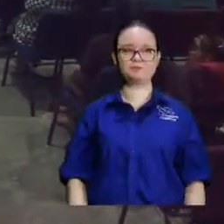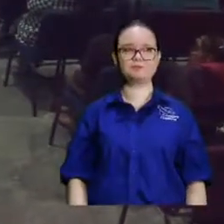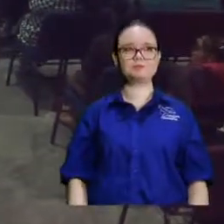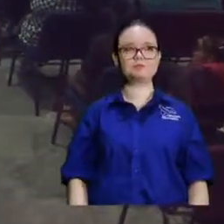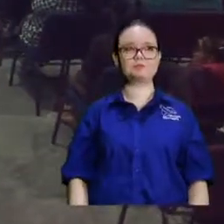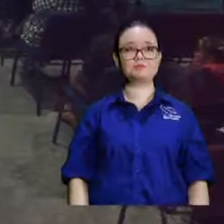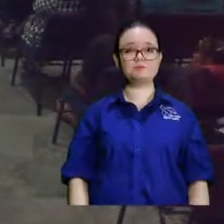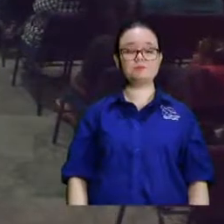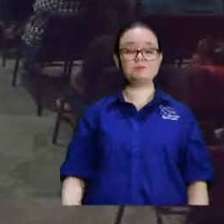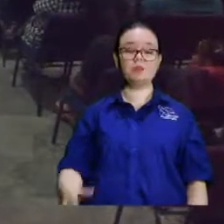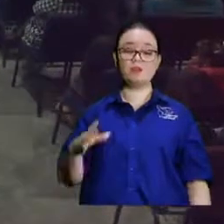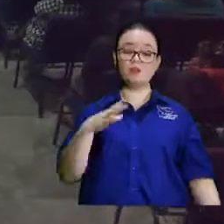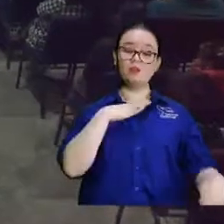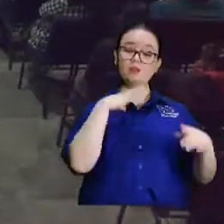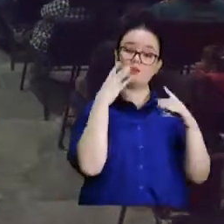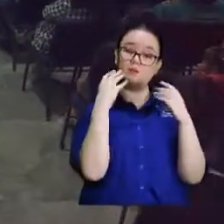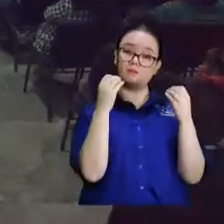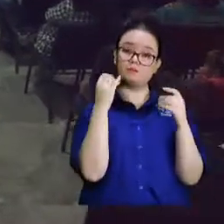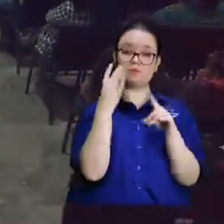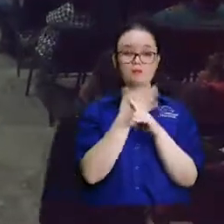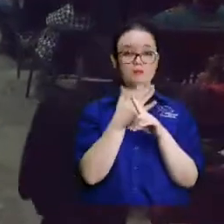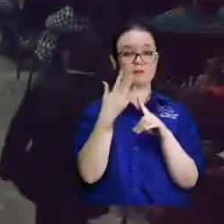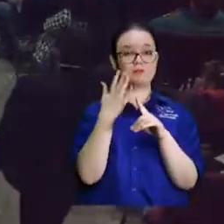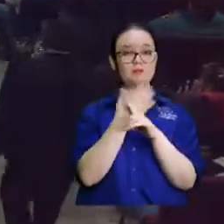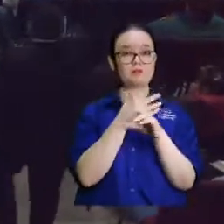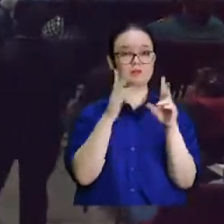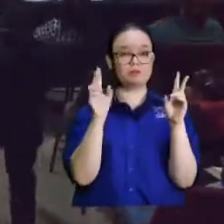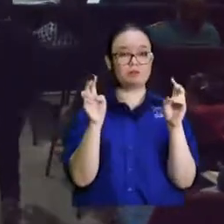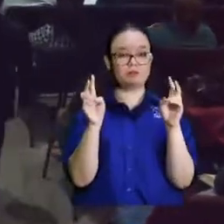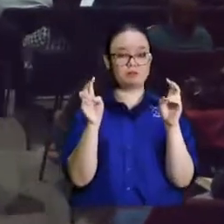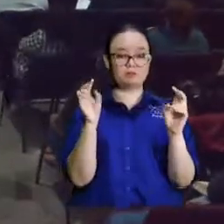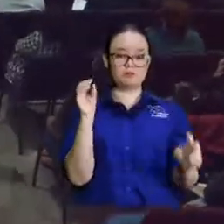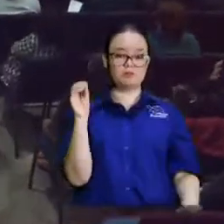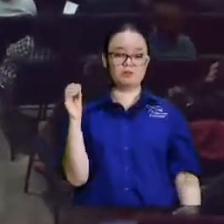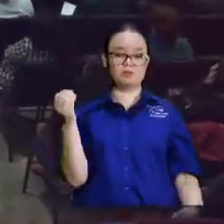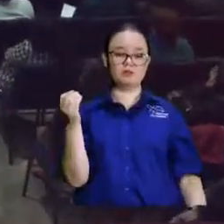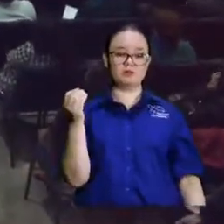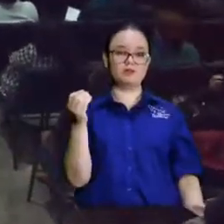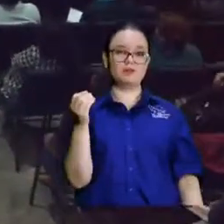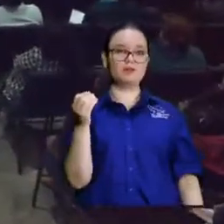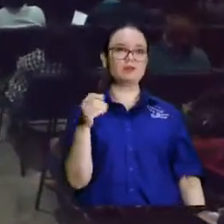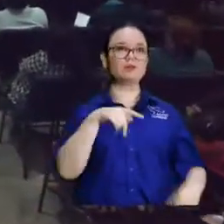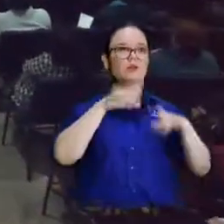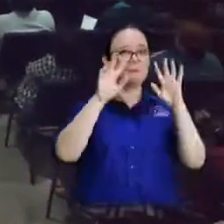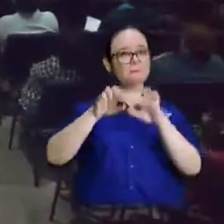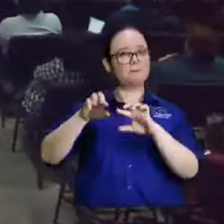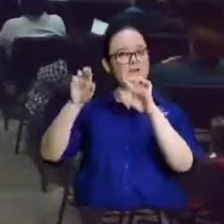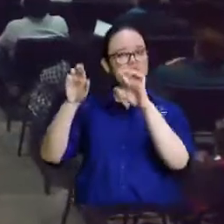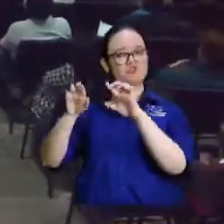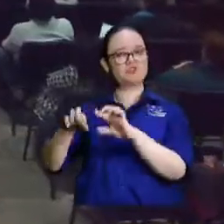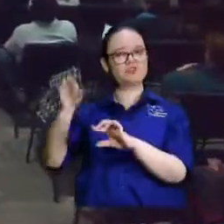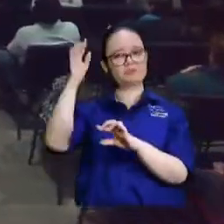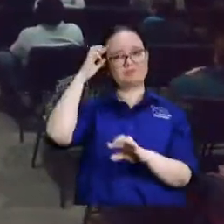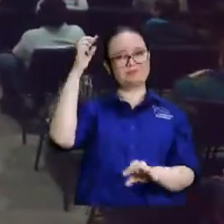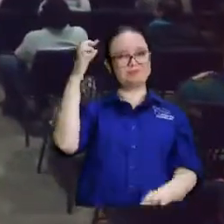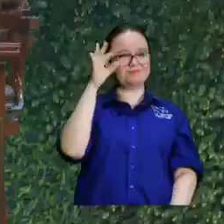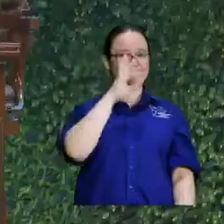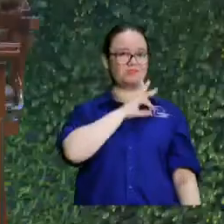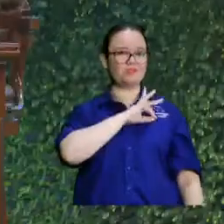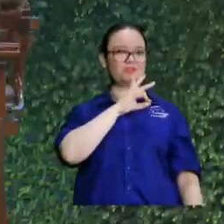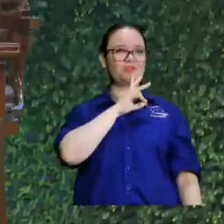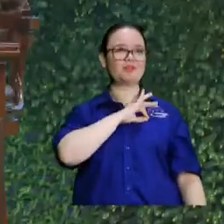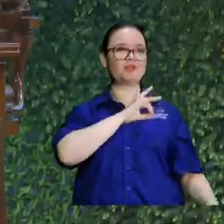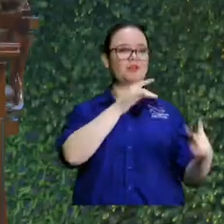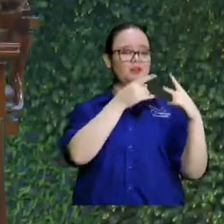se volvió tan problemático el asunto que los sociólogos empezaron a hacer estudios de por qué la gente estaba